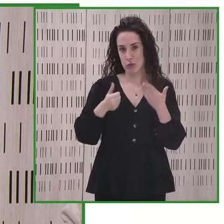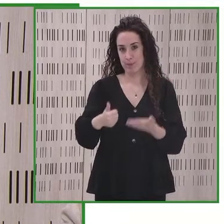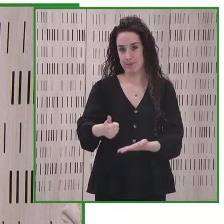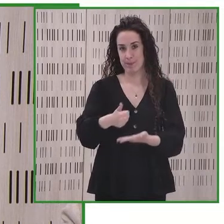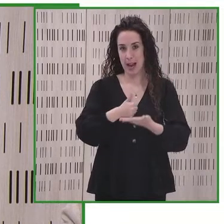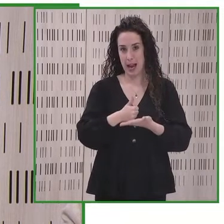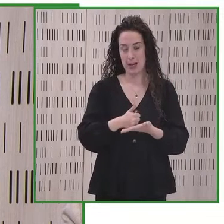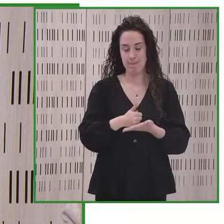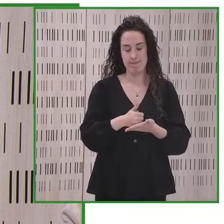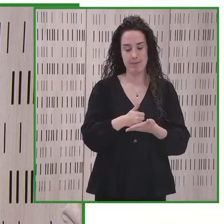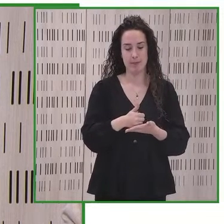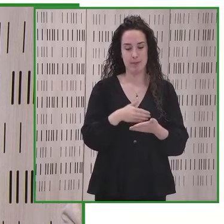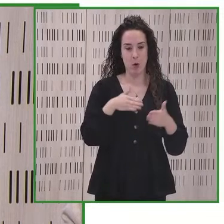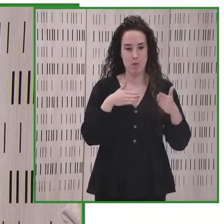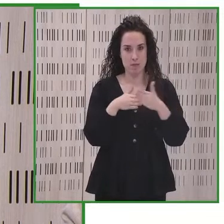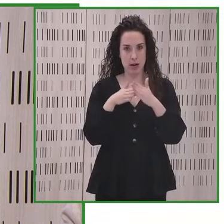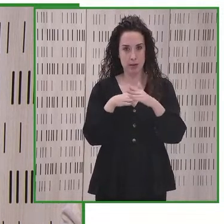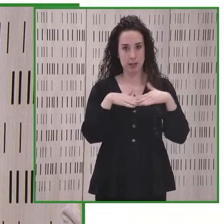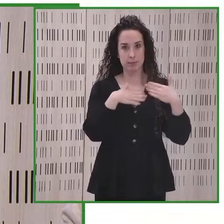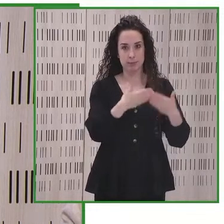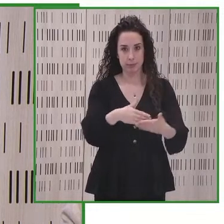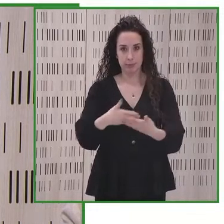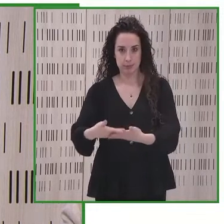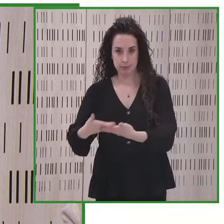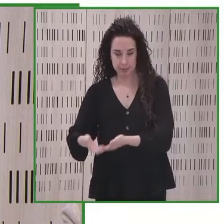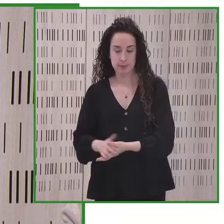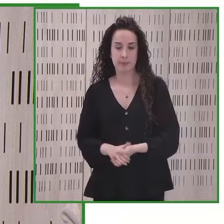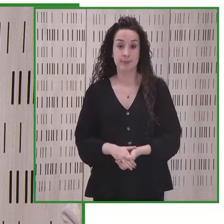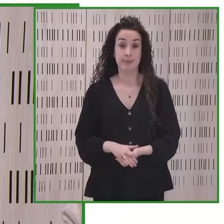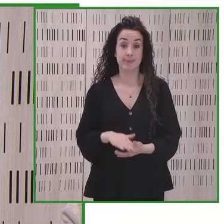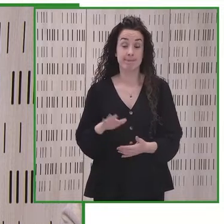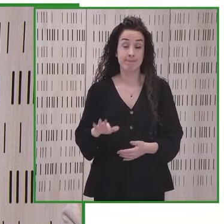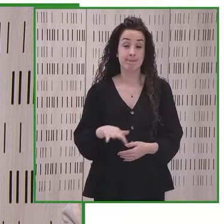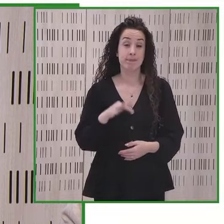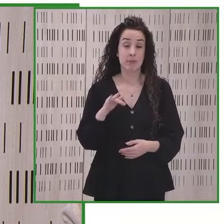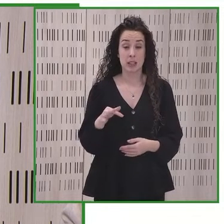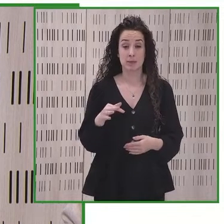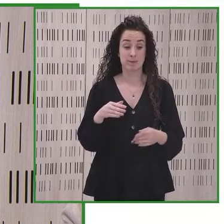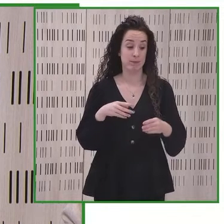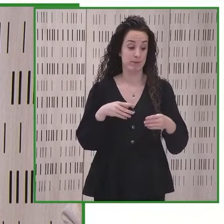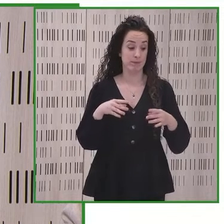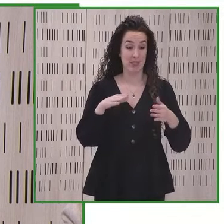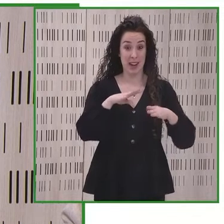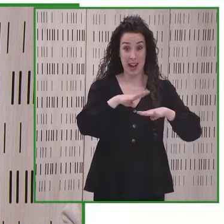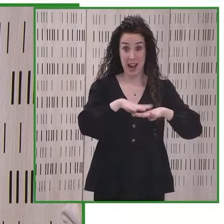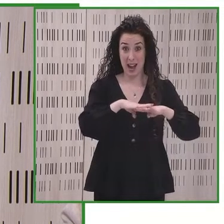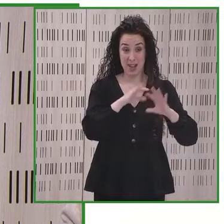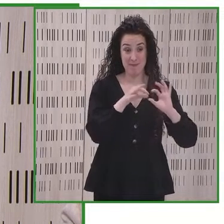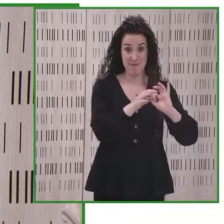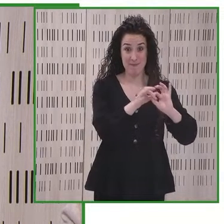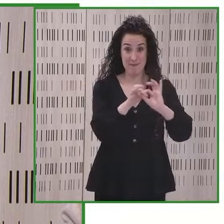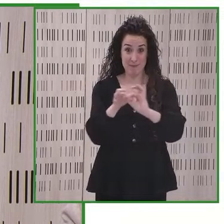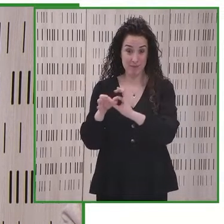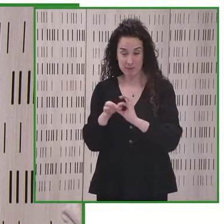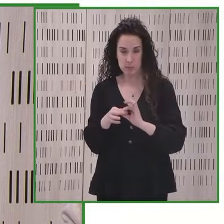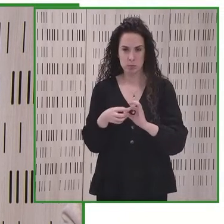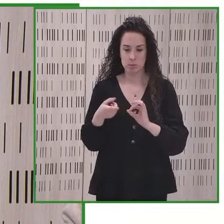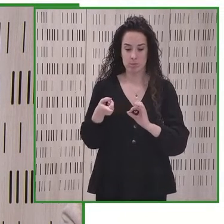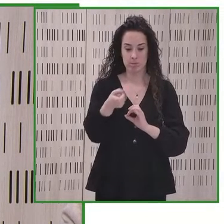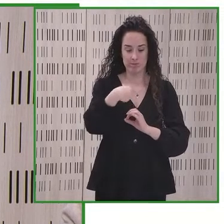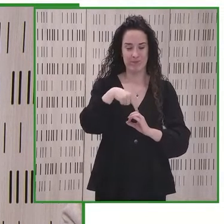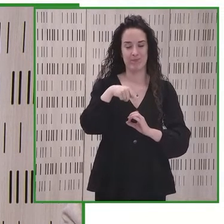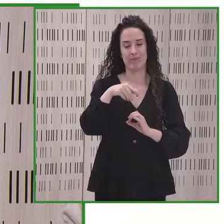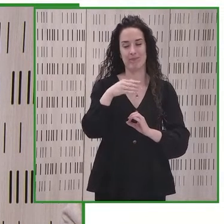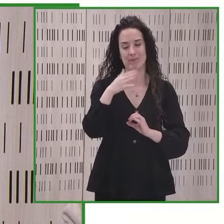nuestras investigaciones y su aplicación a la tecnología y su accesibilidad. Gracias a